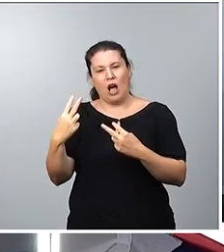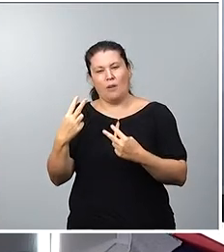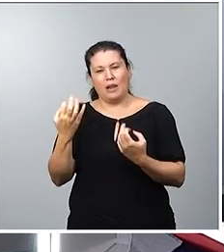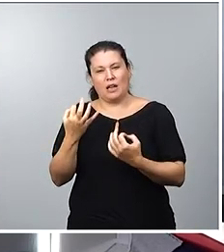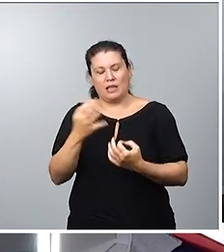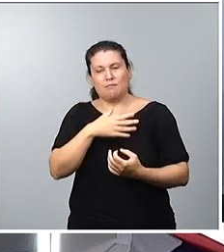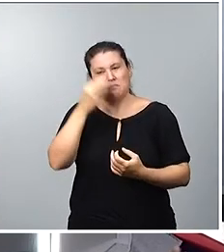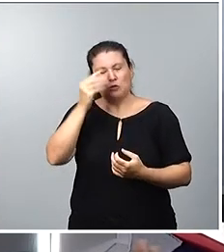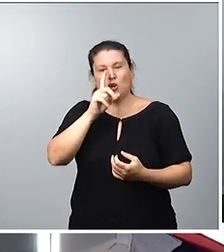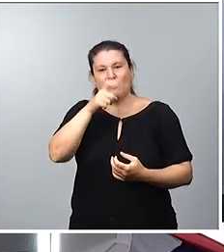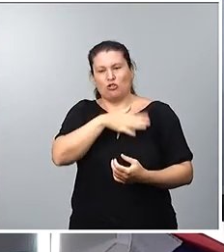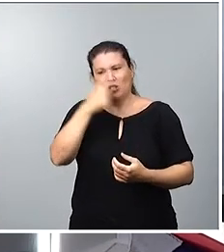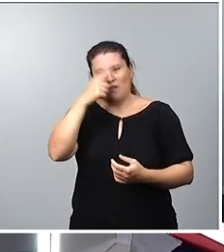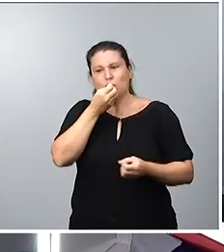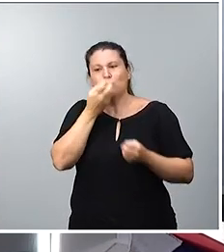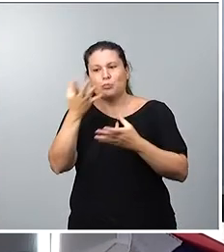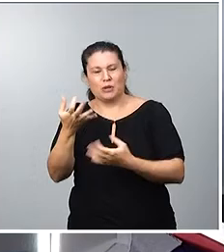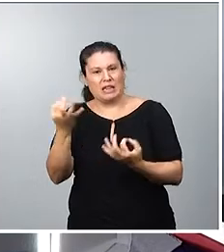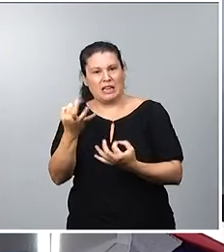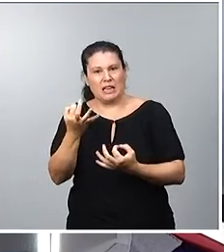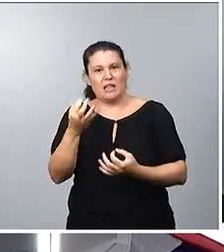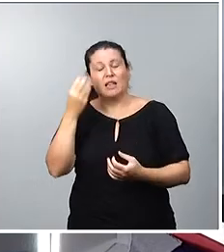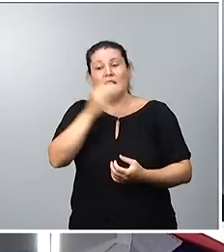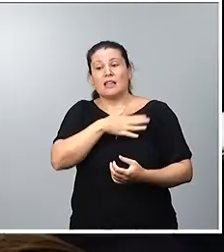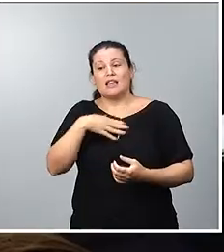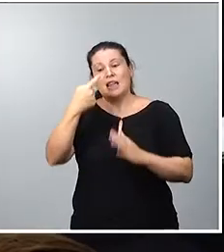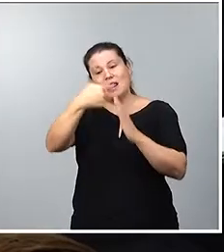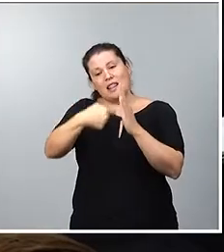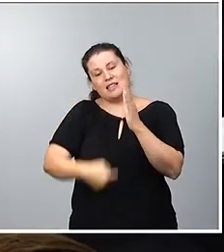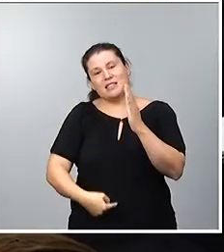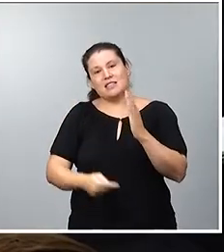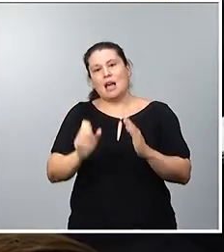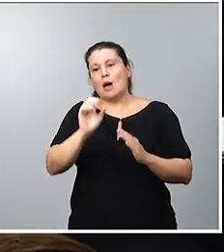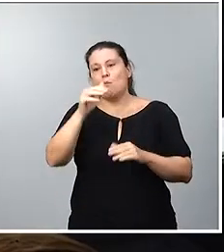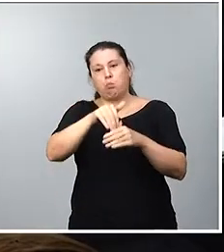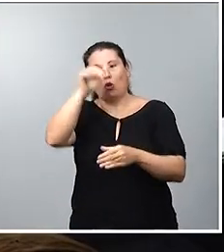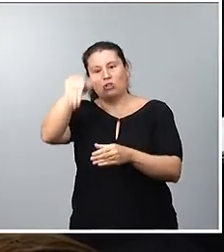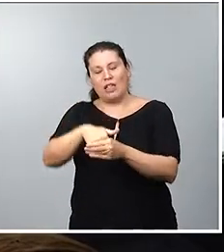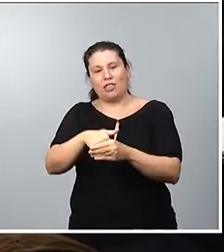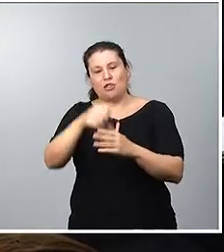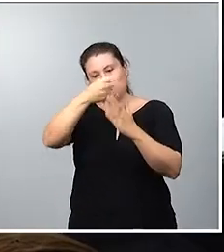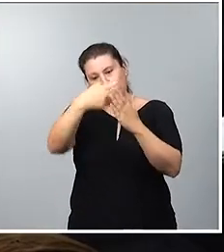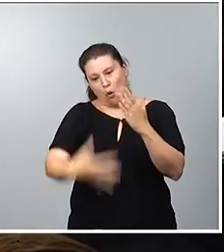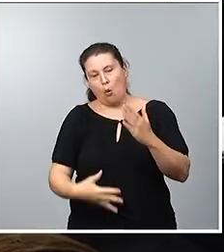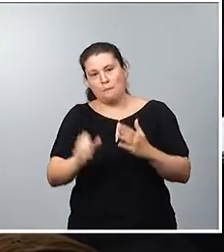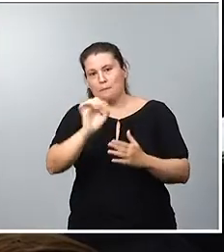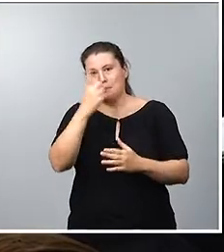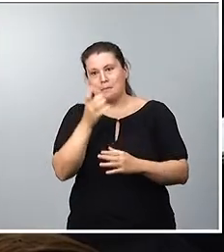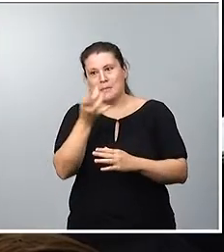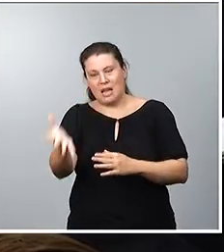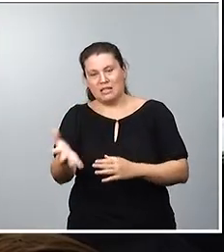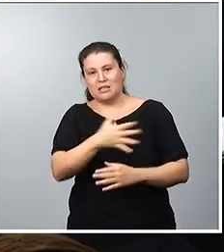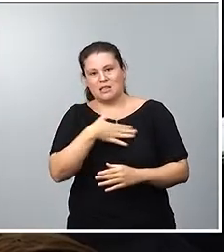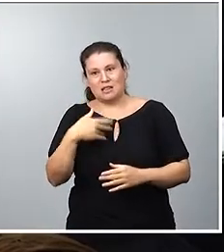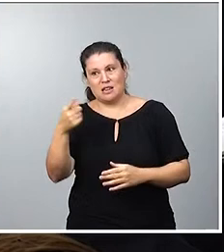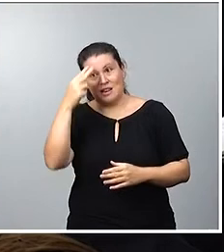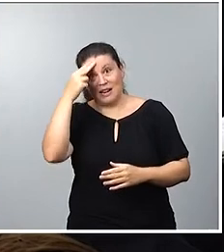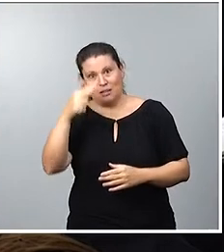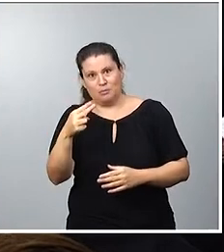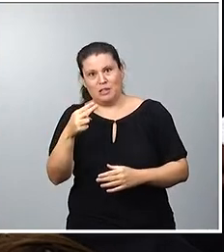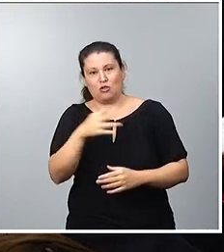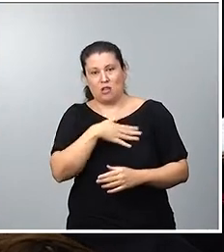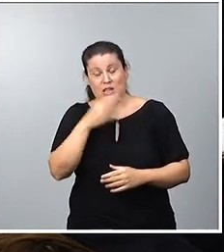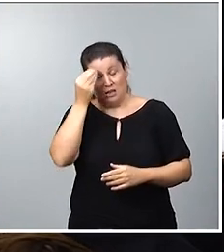sus portavoces. Le va a plantear respetar la lista más votada, le va a plantear un nuevo tiempo político. Ante esa petición muy clara, quería saber